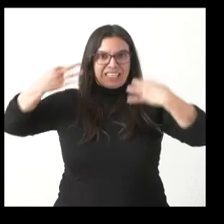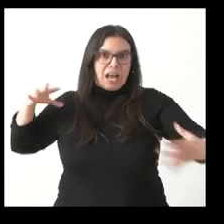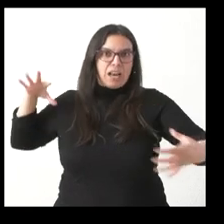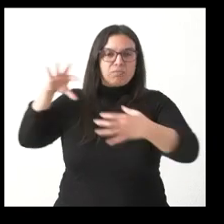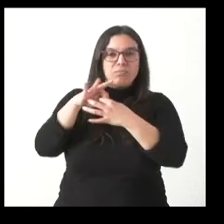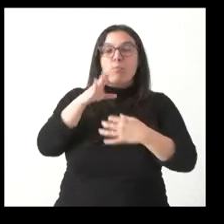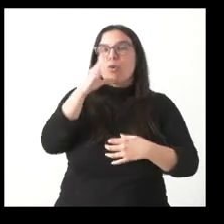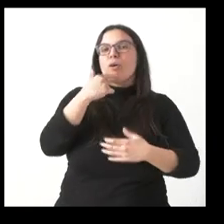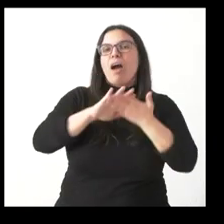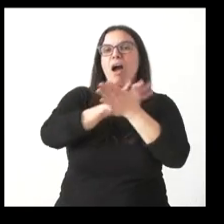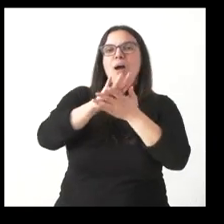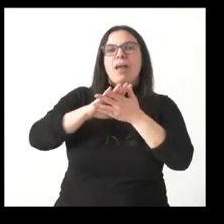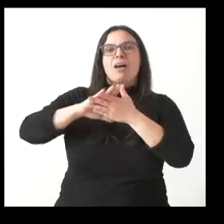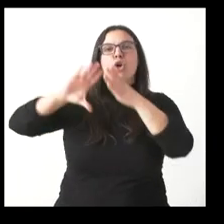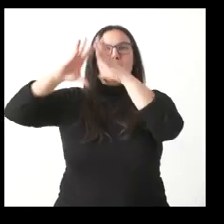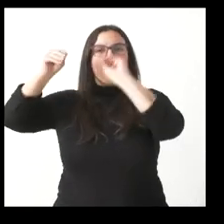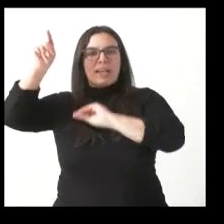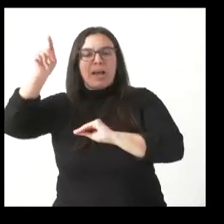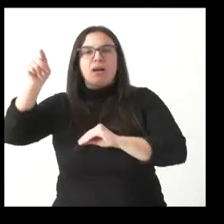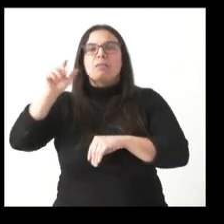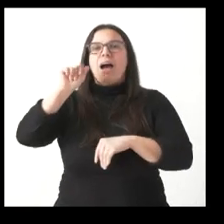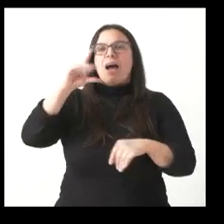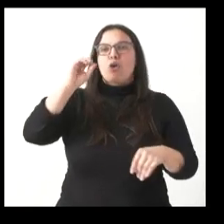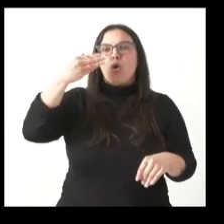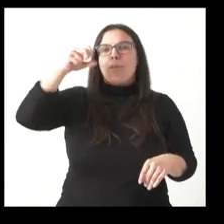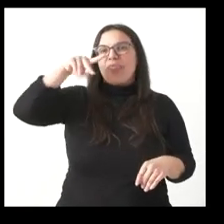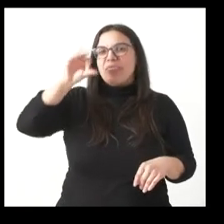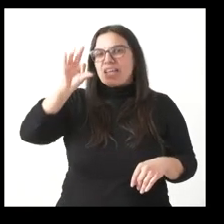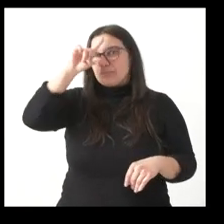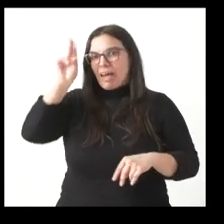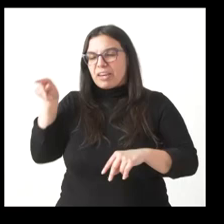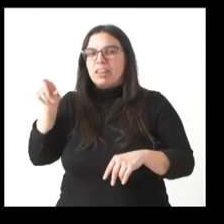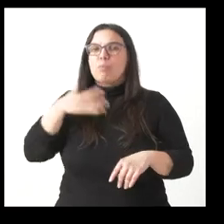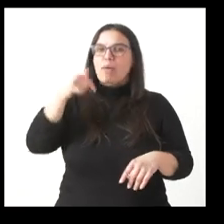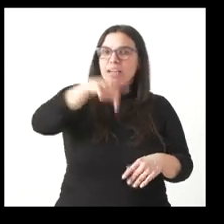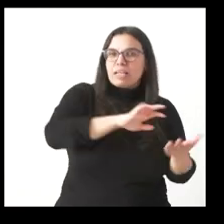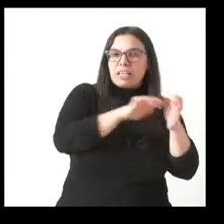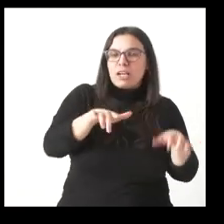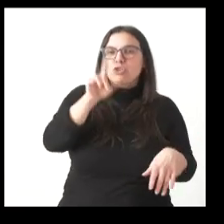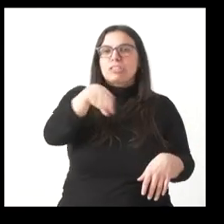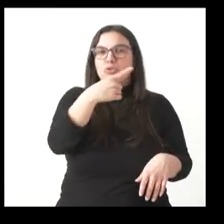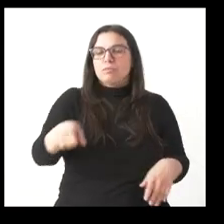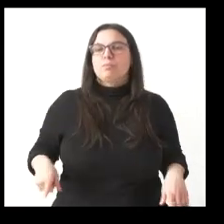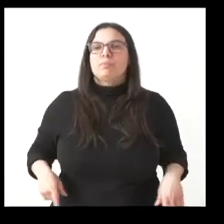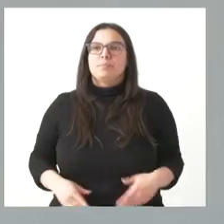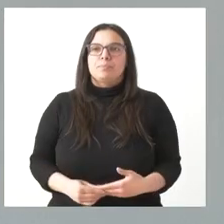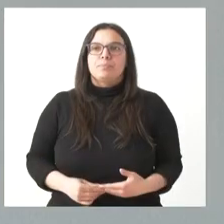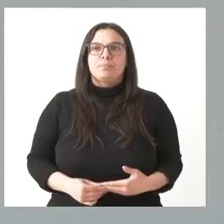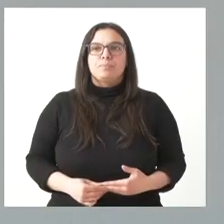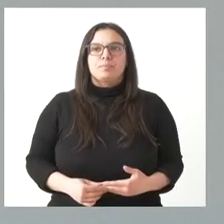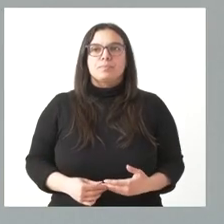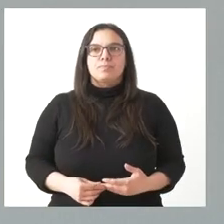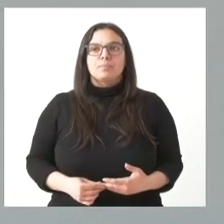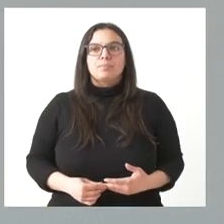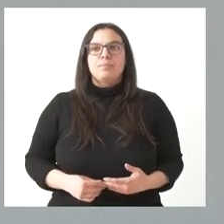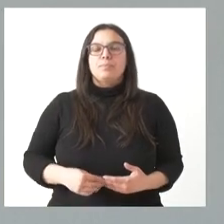Rumanía, de Alcobendas, en Madrid. No sé si en algún momento se ha barajado la posibilidad de que estuviera aquí. Gracias. Sí, las dos cuestiones que